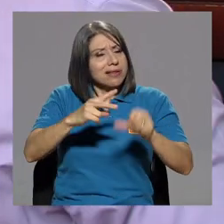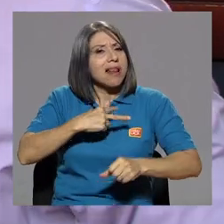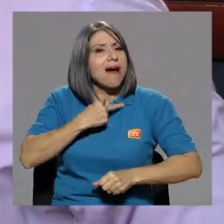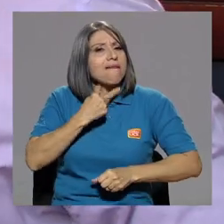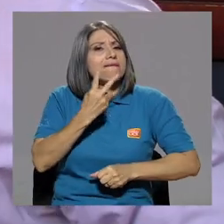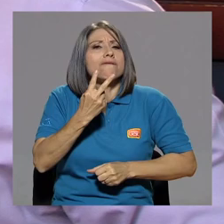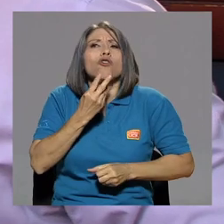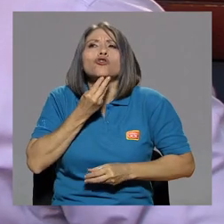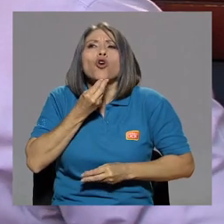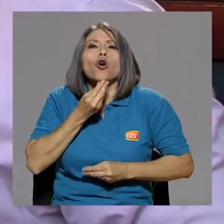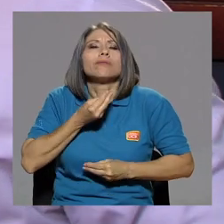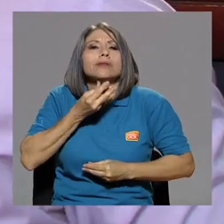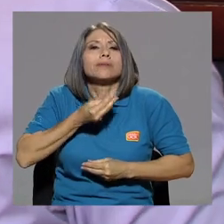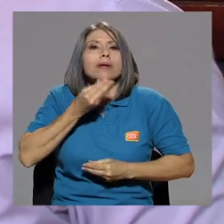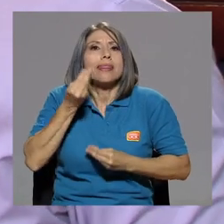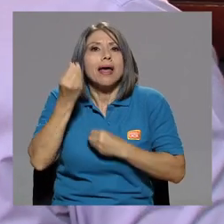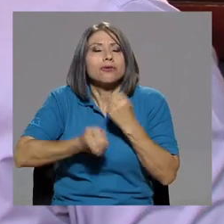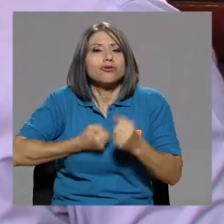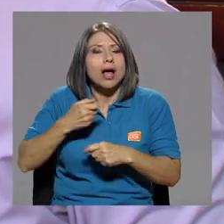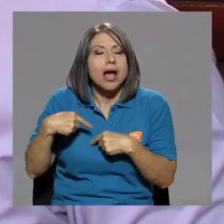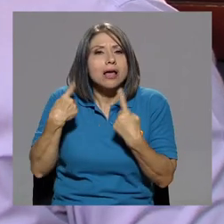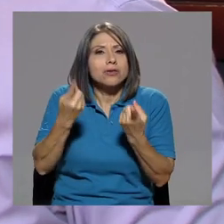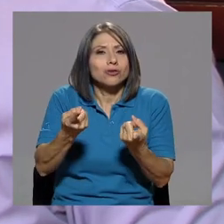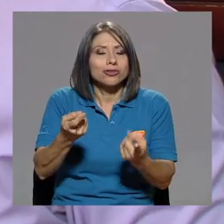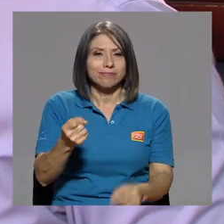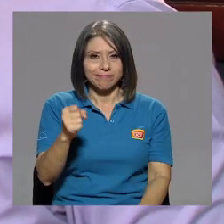con esa tesitura durante tantos años. Sí.